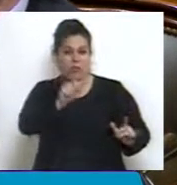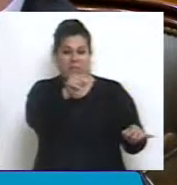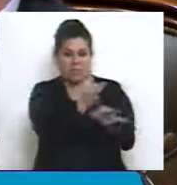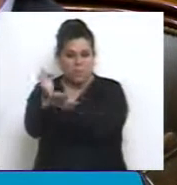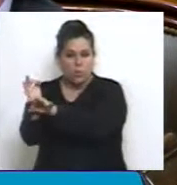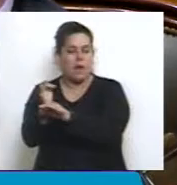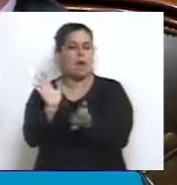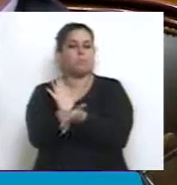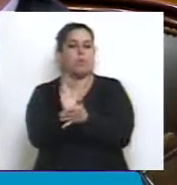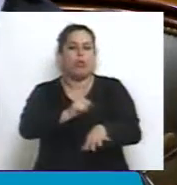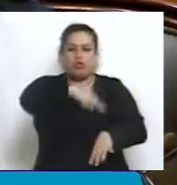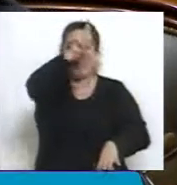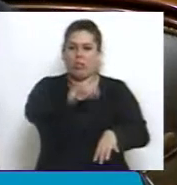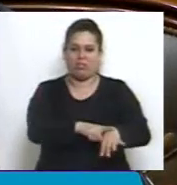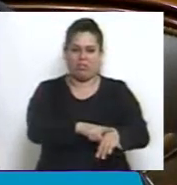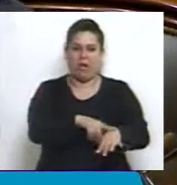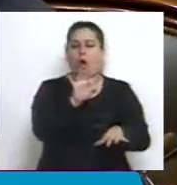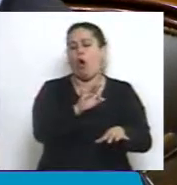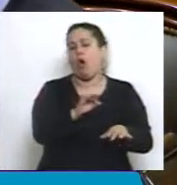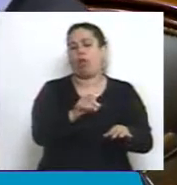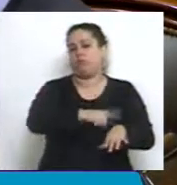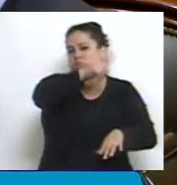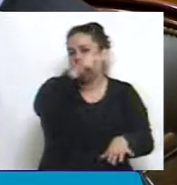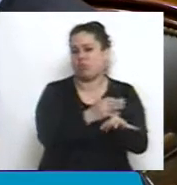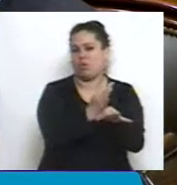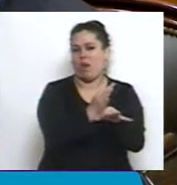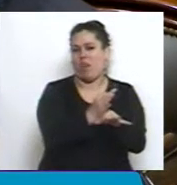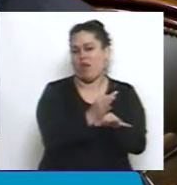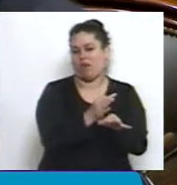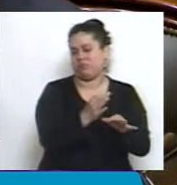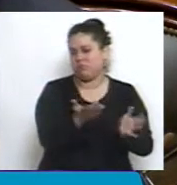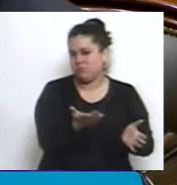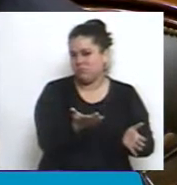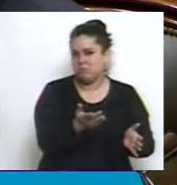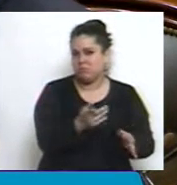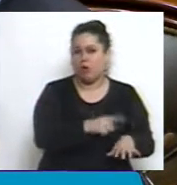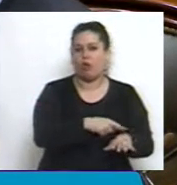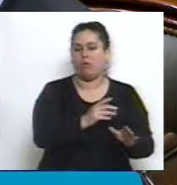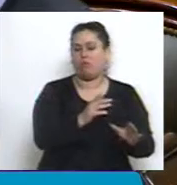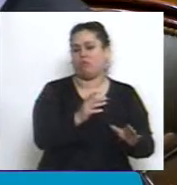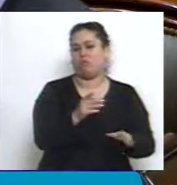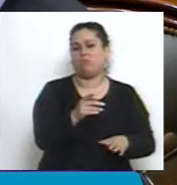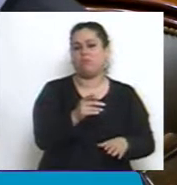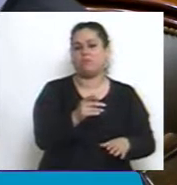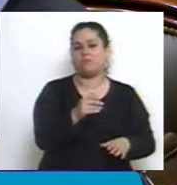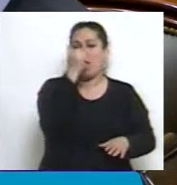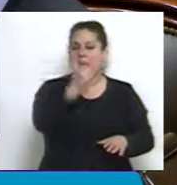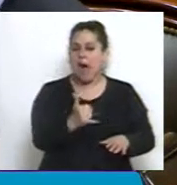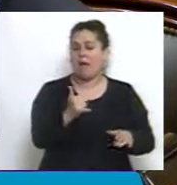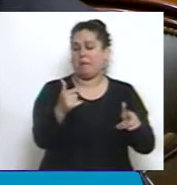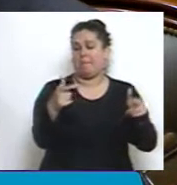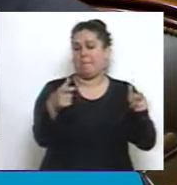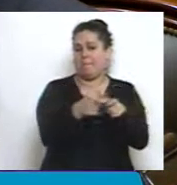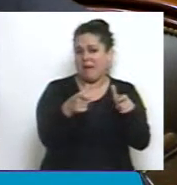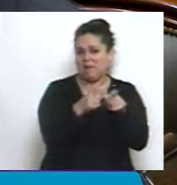jornada completa o extendida, al menos. Tenemos una matrícula primaria de 3